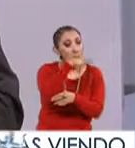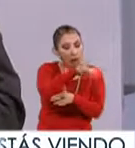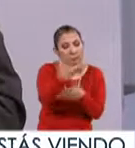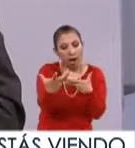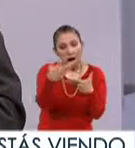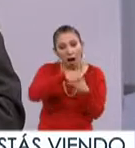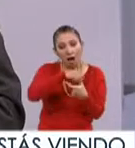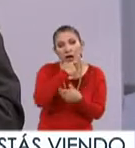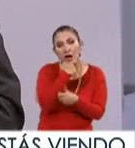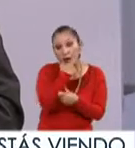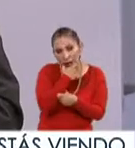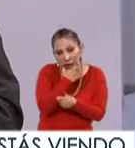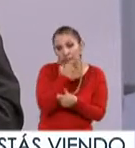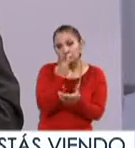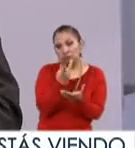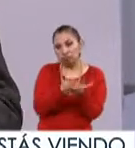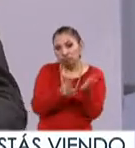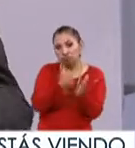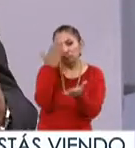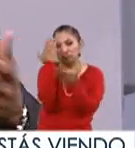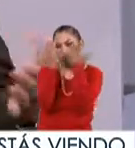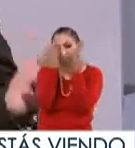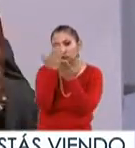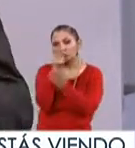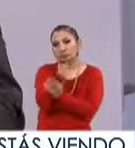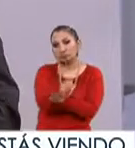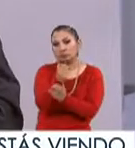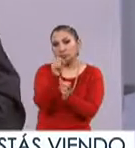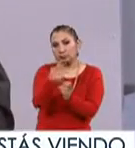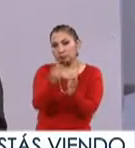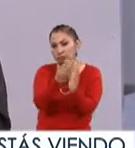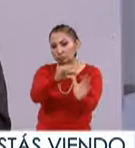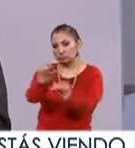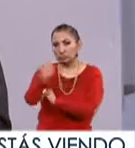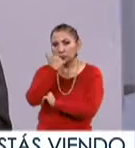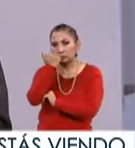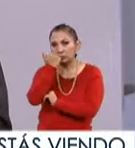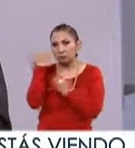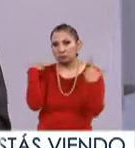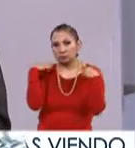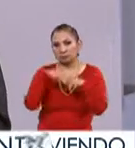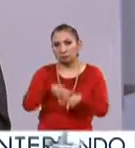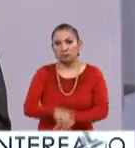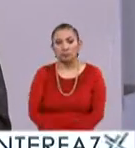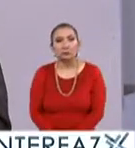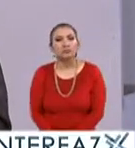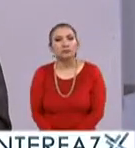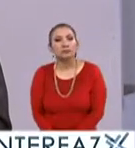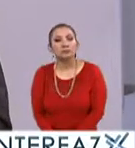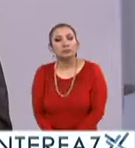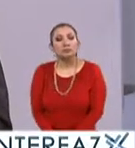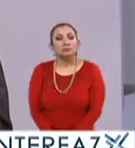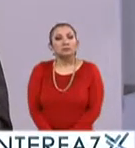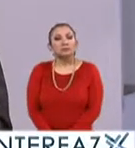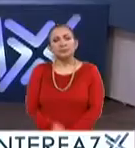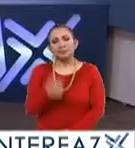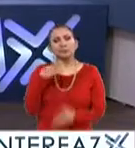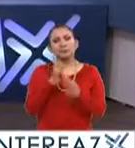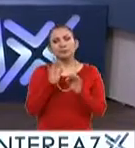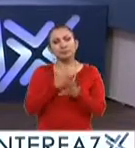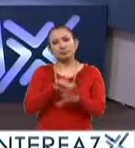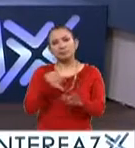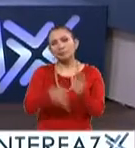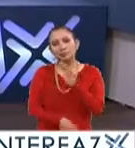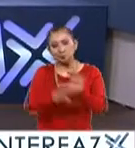ya se implementa el inglés como una segunda lengua, como una necesidad en la parte de la formación de los futuros docentes. Maestro, platíquenos un poco más sobre